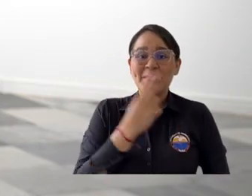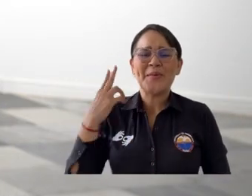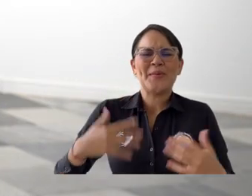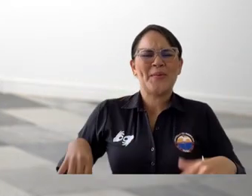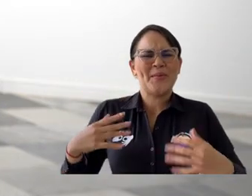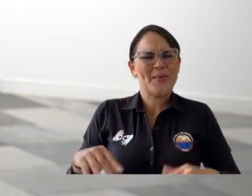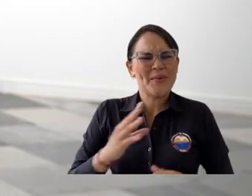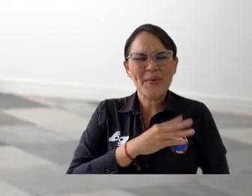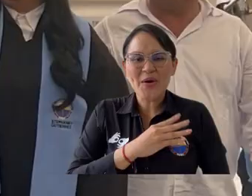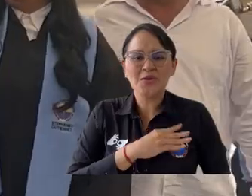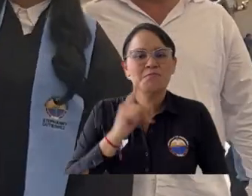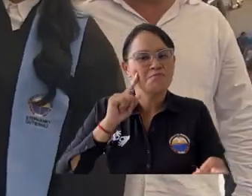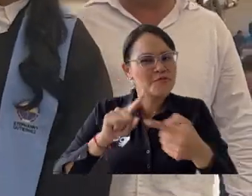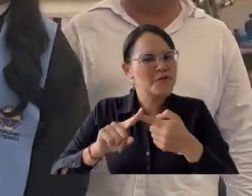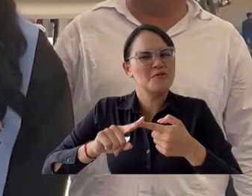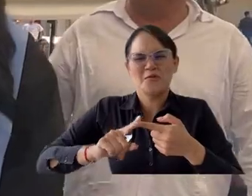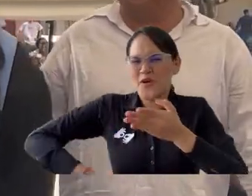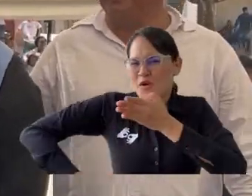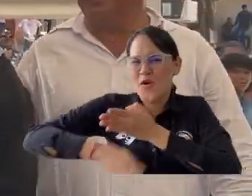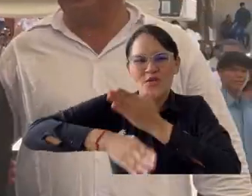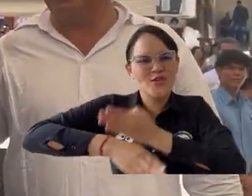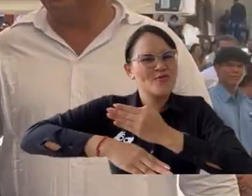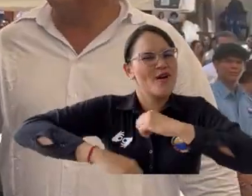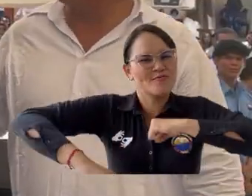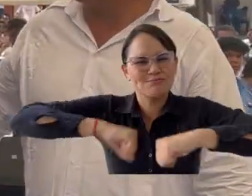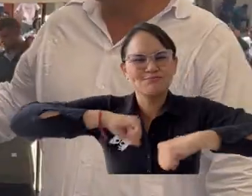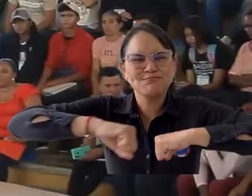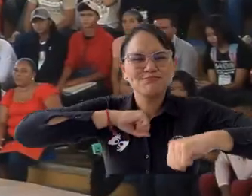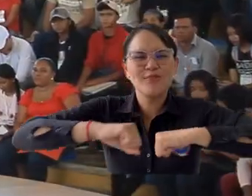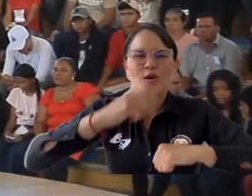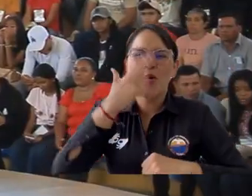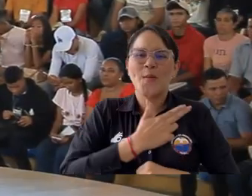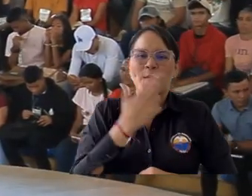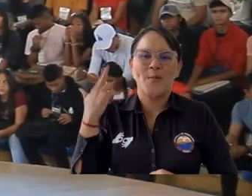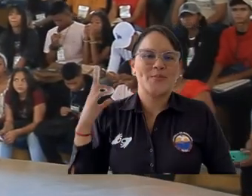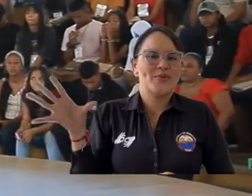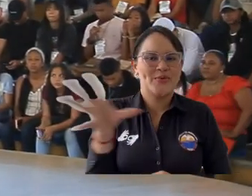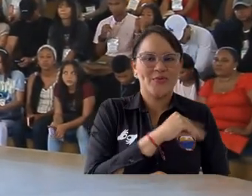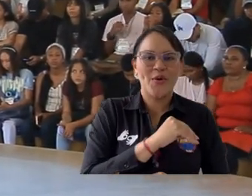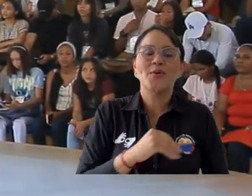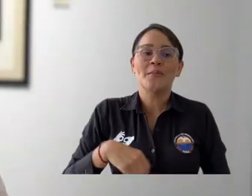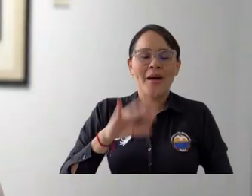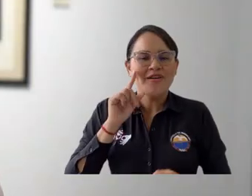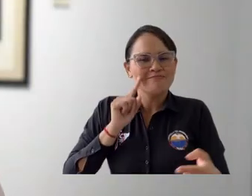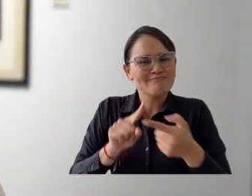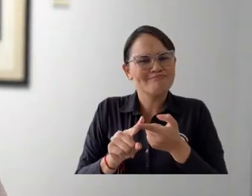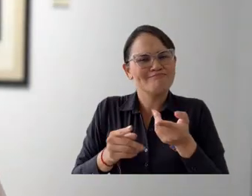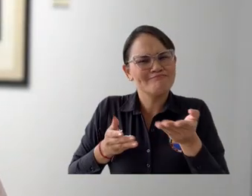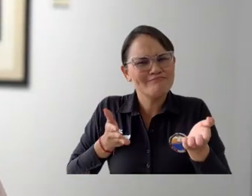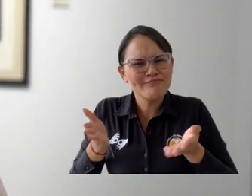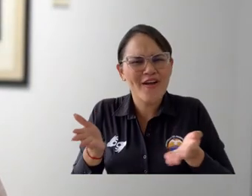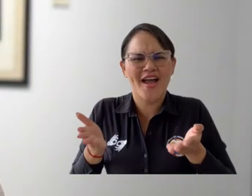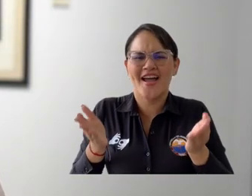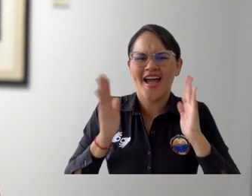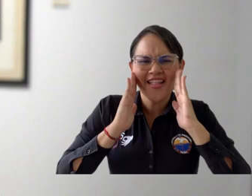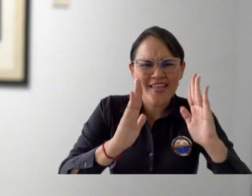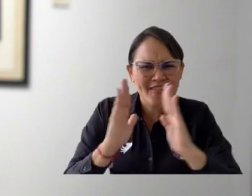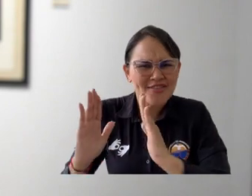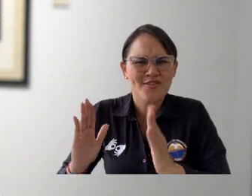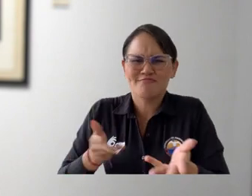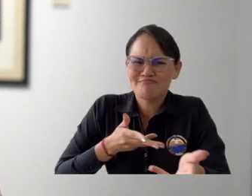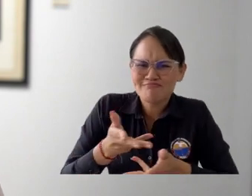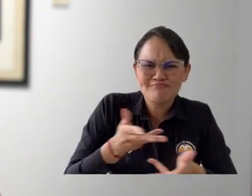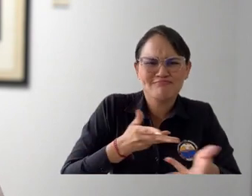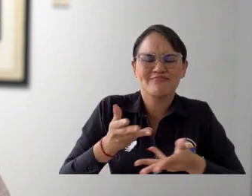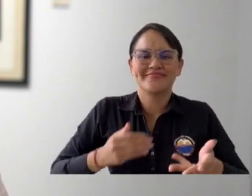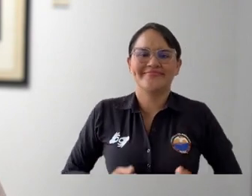estas transformaciones y en este compromiso, de esa labor que tenemos todos de servir. Creo que también ha sido parte de ese